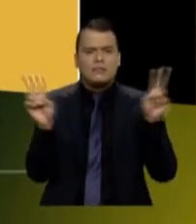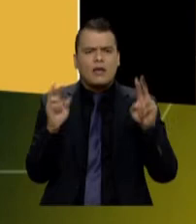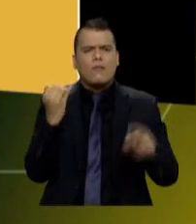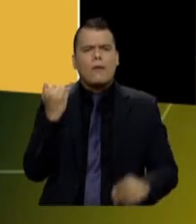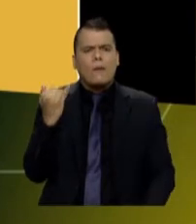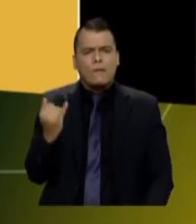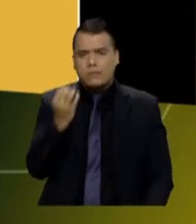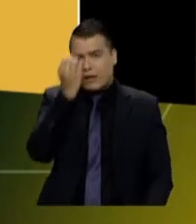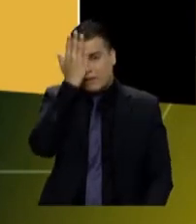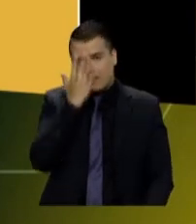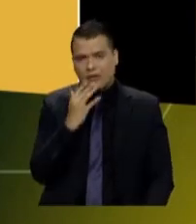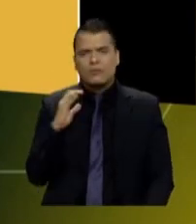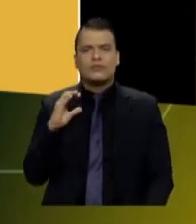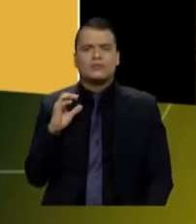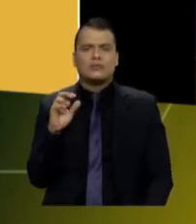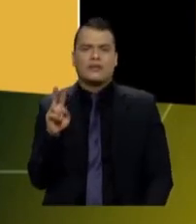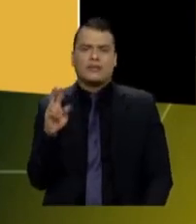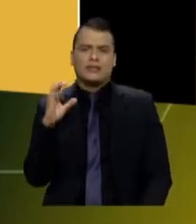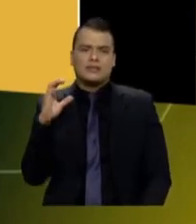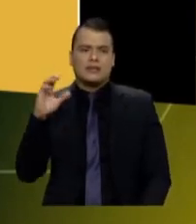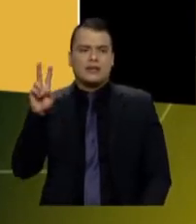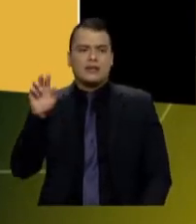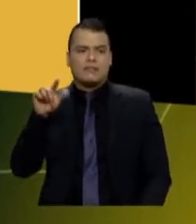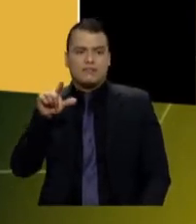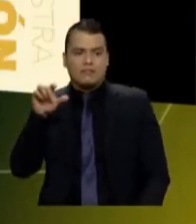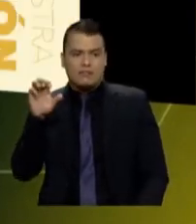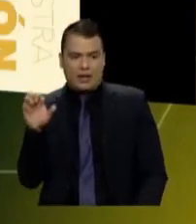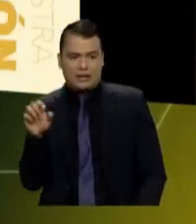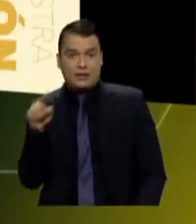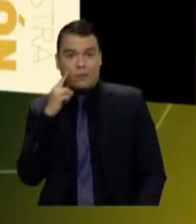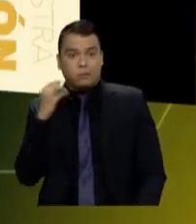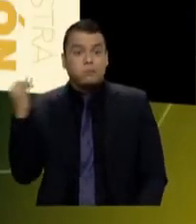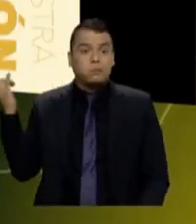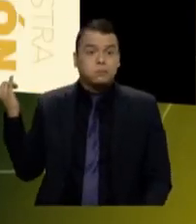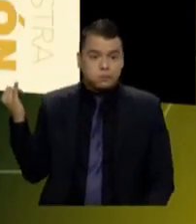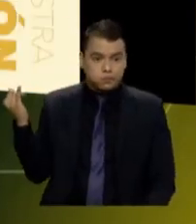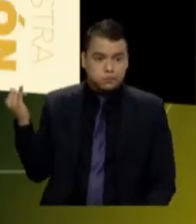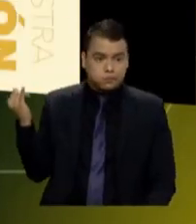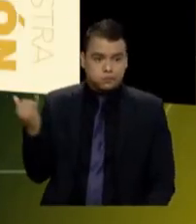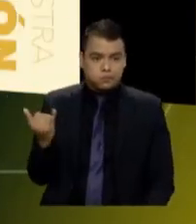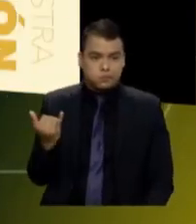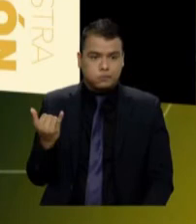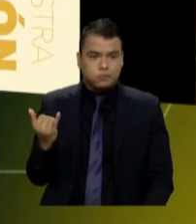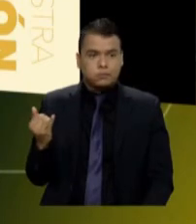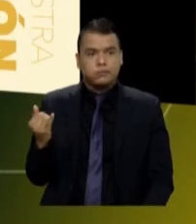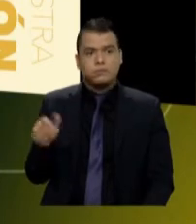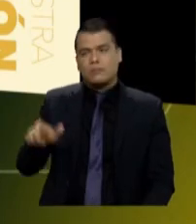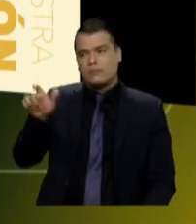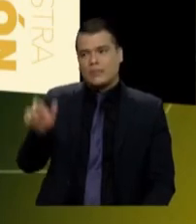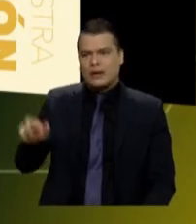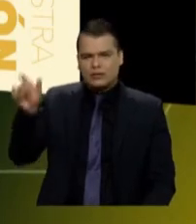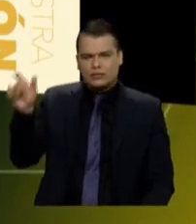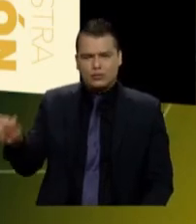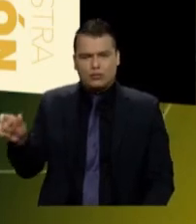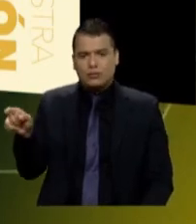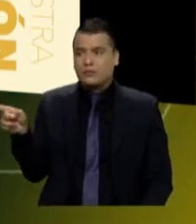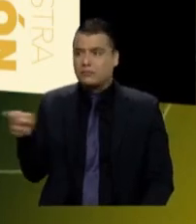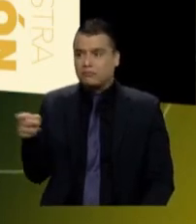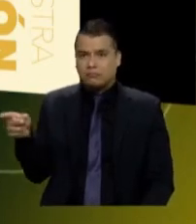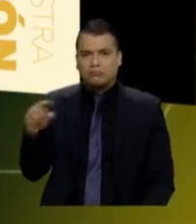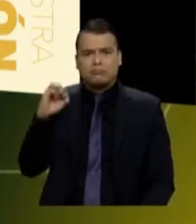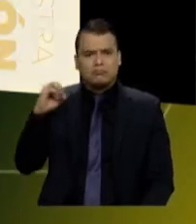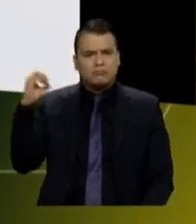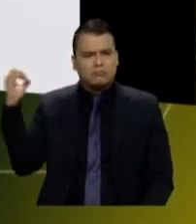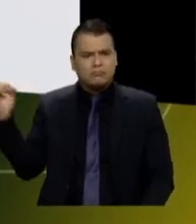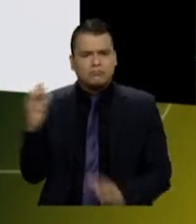Valle, pueden encontrarnos. Allí vamos a tener dos personajes súper interesantes que son Igino Mercury y Carlos Collante. Ellos nos van a estar